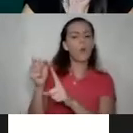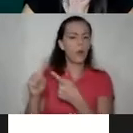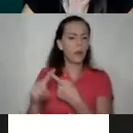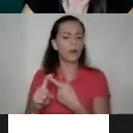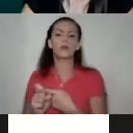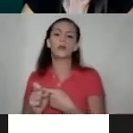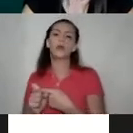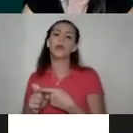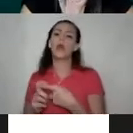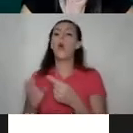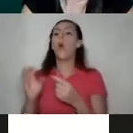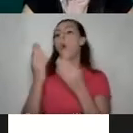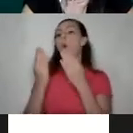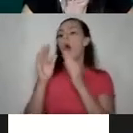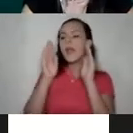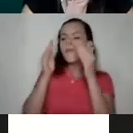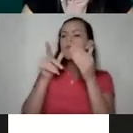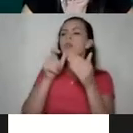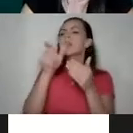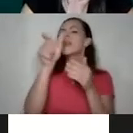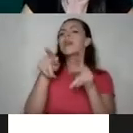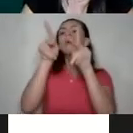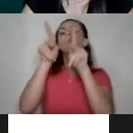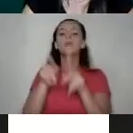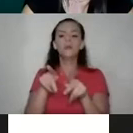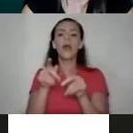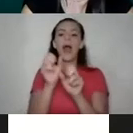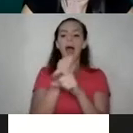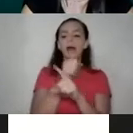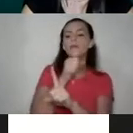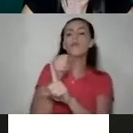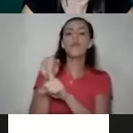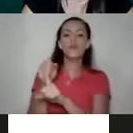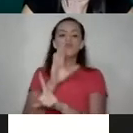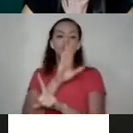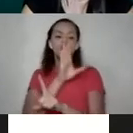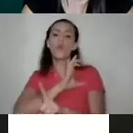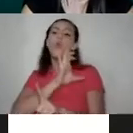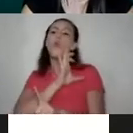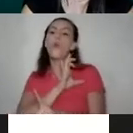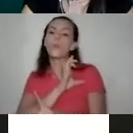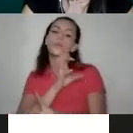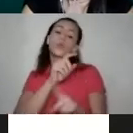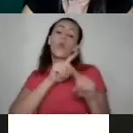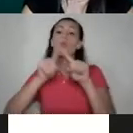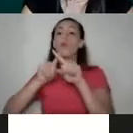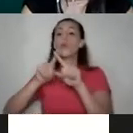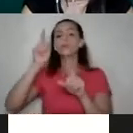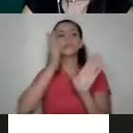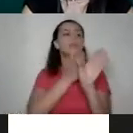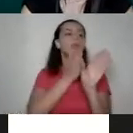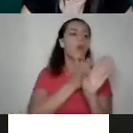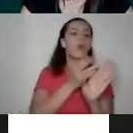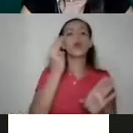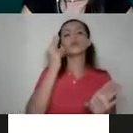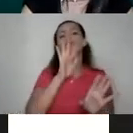¿Será que nos enfocamos en quién es la persona que emite la violencia y sus condiciones o variables psicológicas o historias de